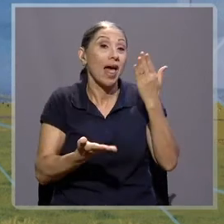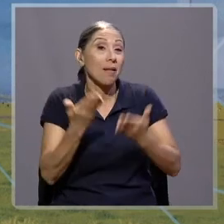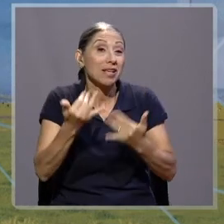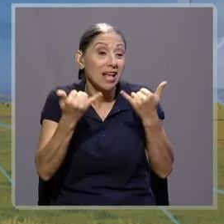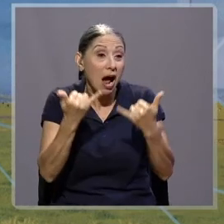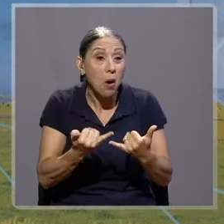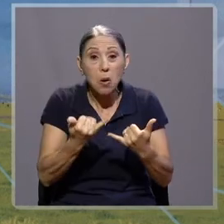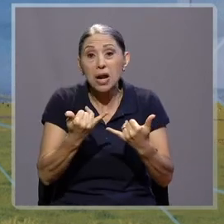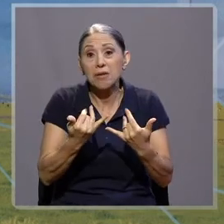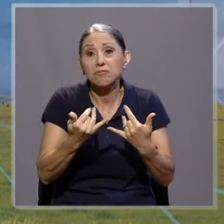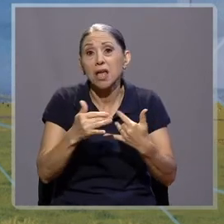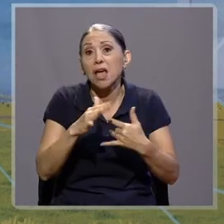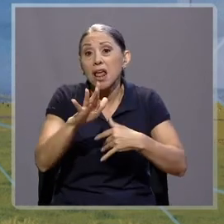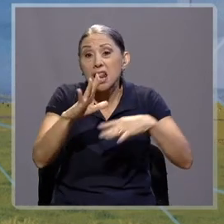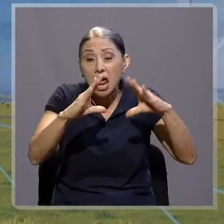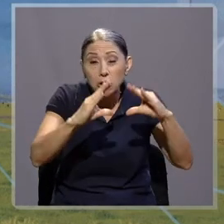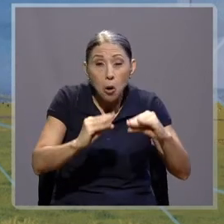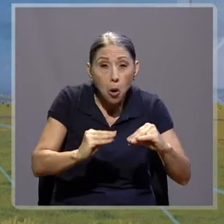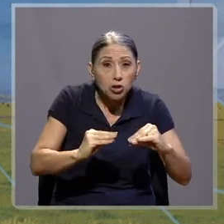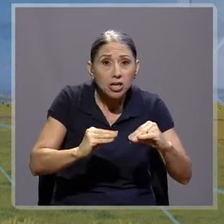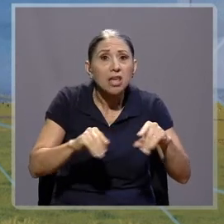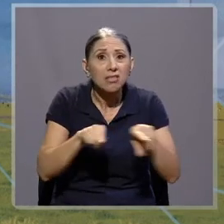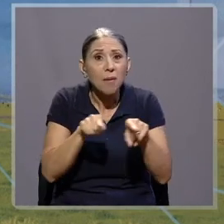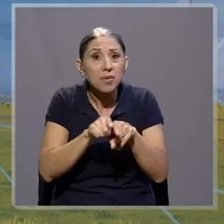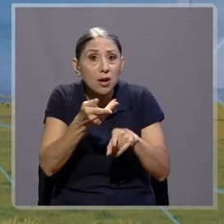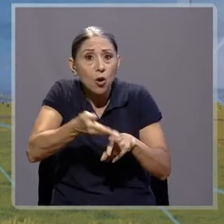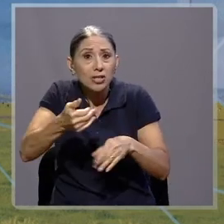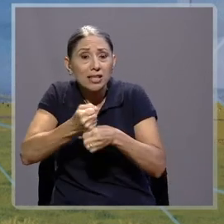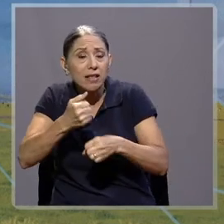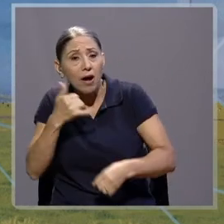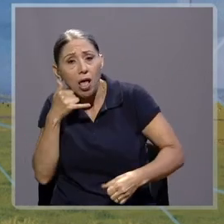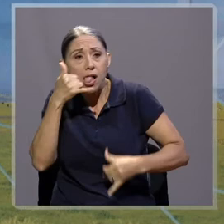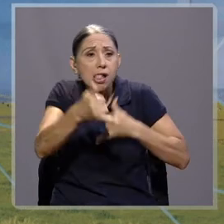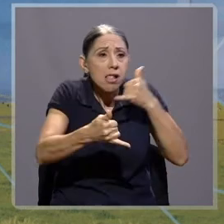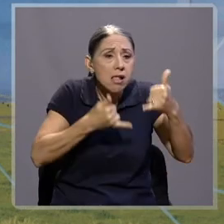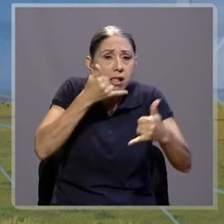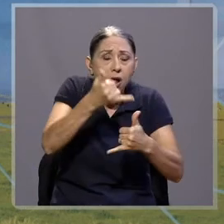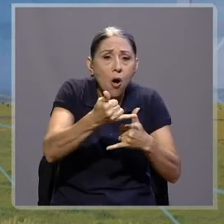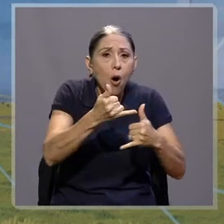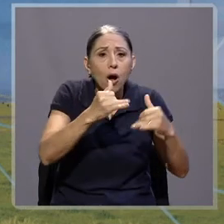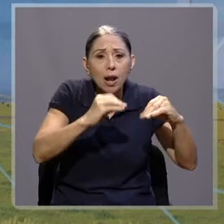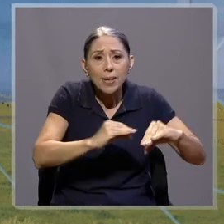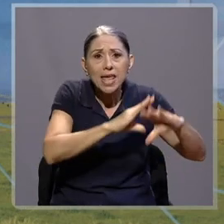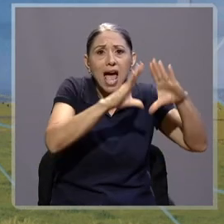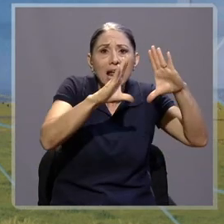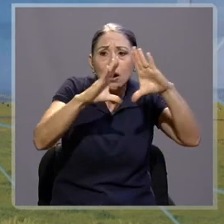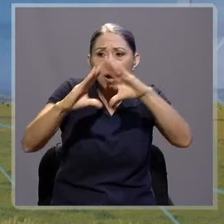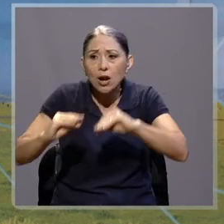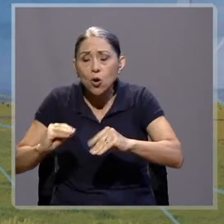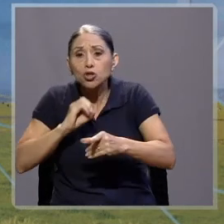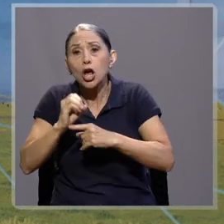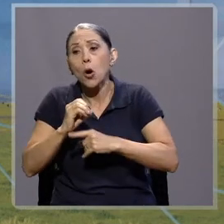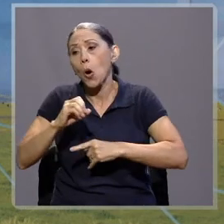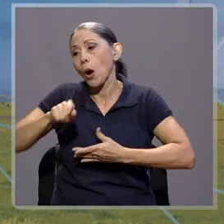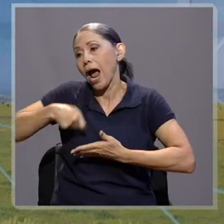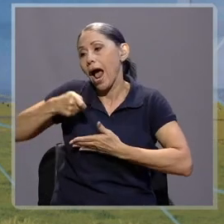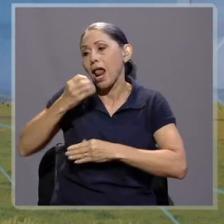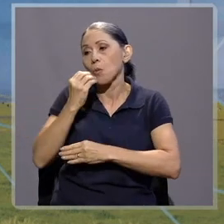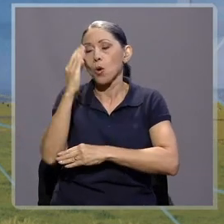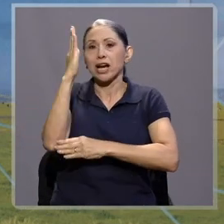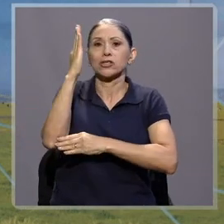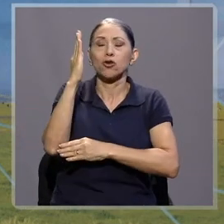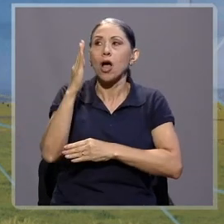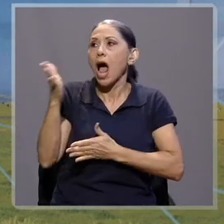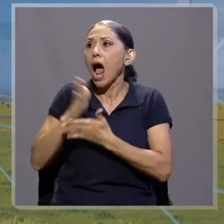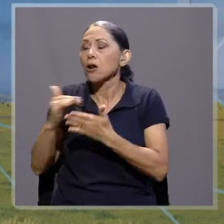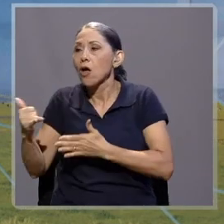laboral, recibiendo llamadas en la noche, o muy temprano en la mañana, o interrumpiendo su almuerzo. En fin, esto también puede ser algo